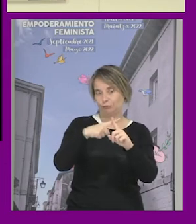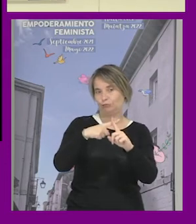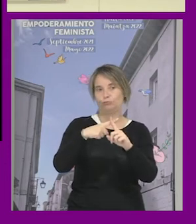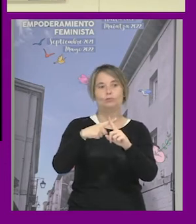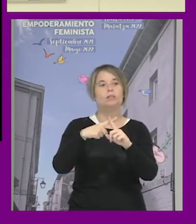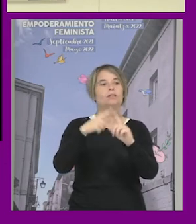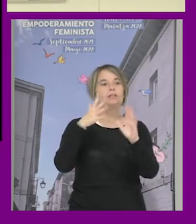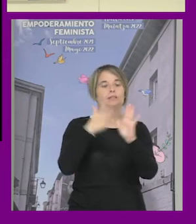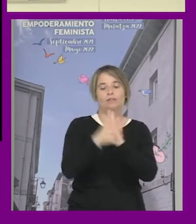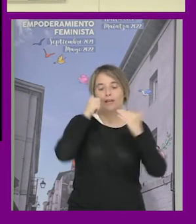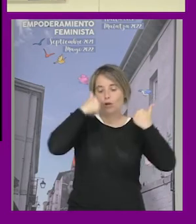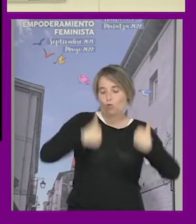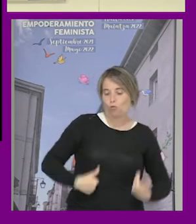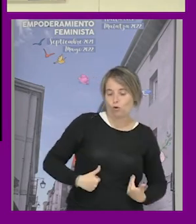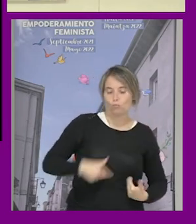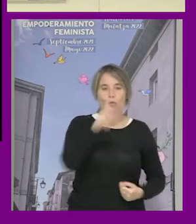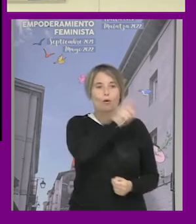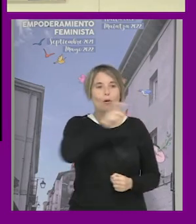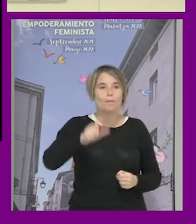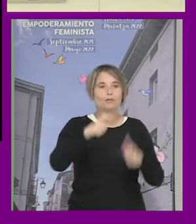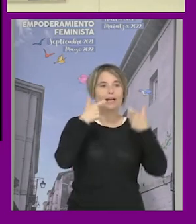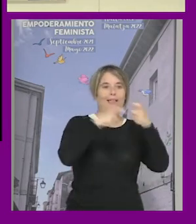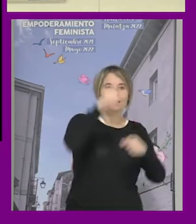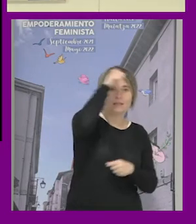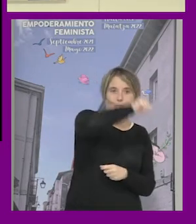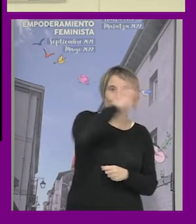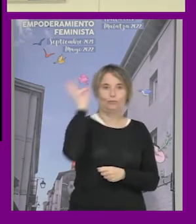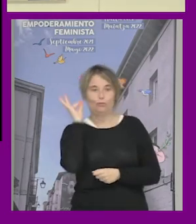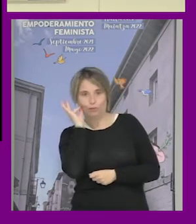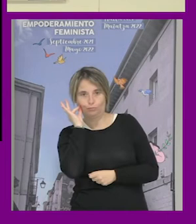de la corporalidad de las personas en categorías de macho y hembra